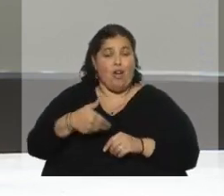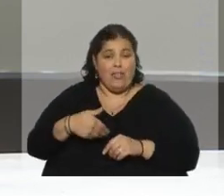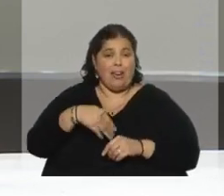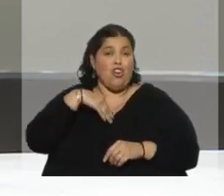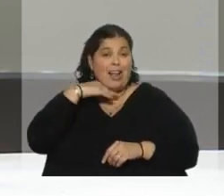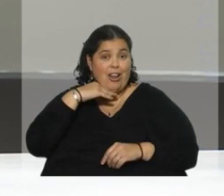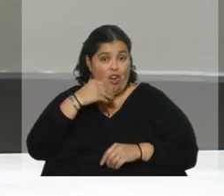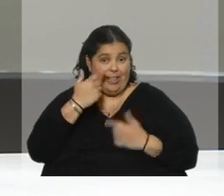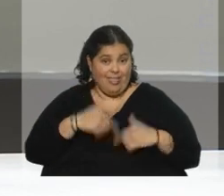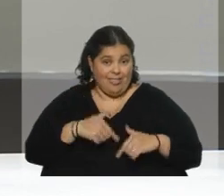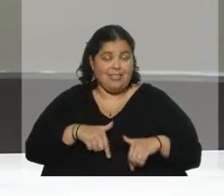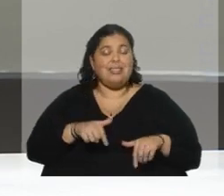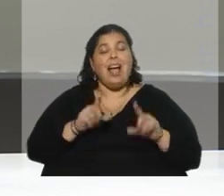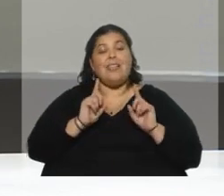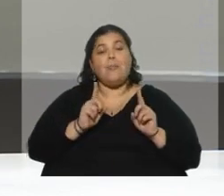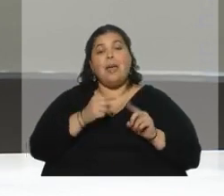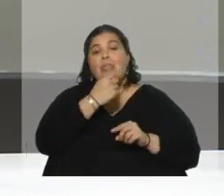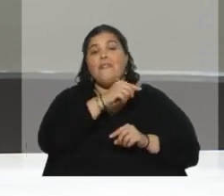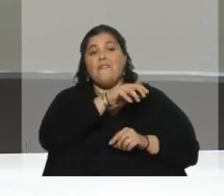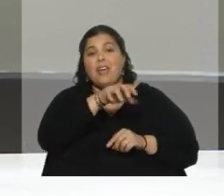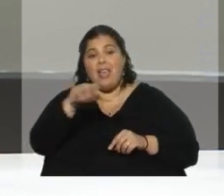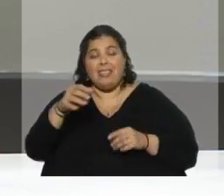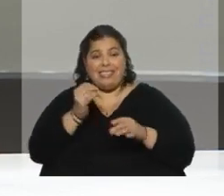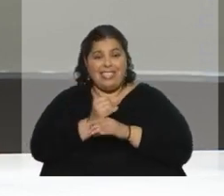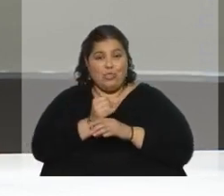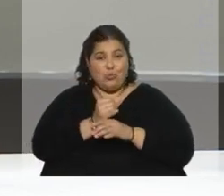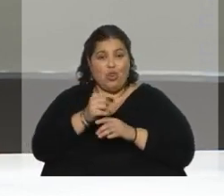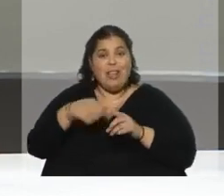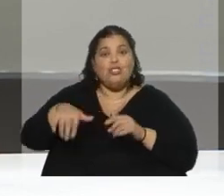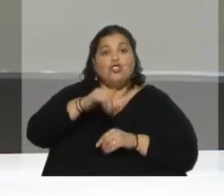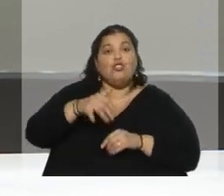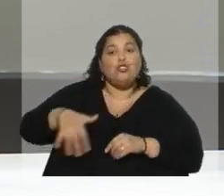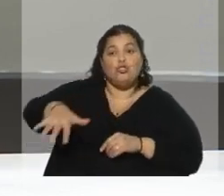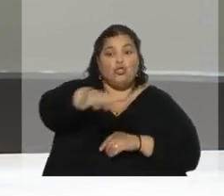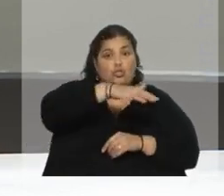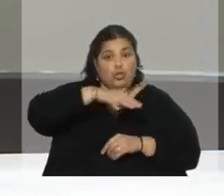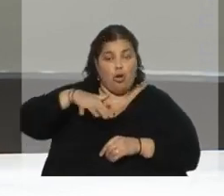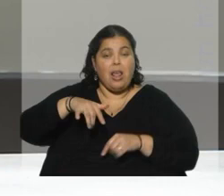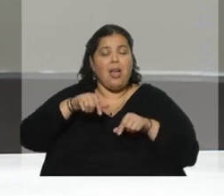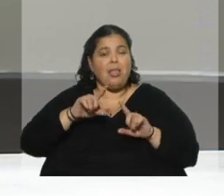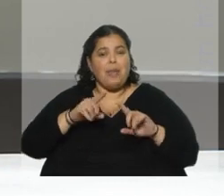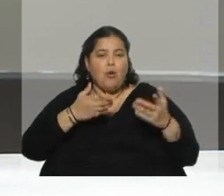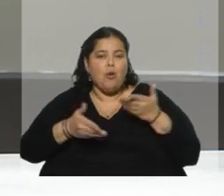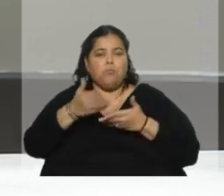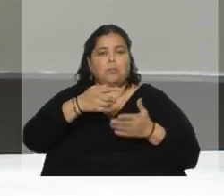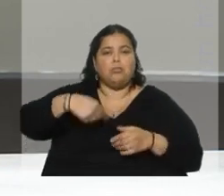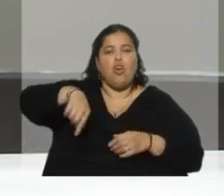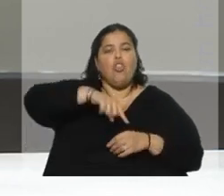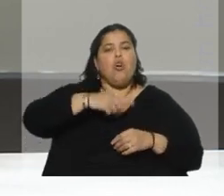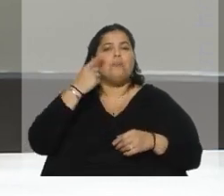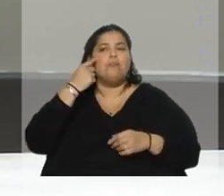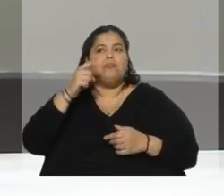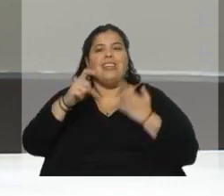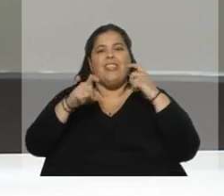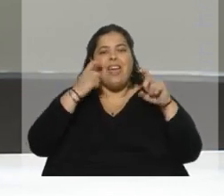y las diferentes instituciones que están allí en la zona, en crecimiento, para desarrollar algunas iniciativas